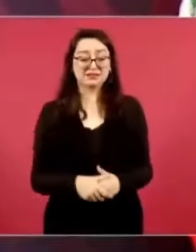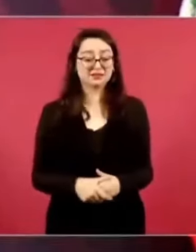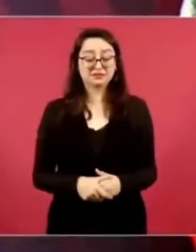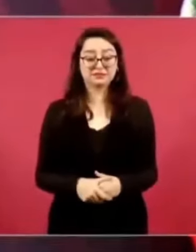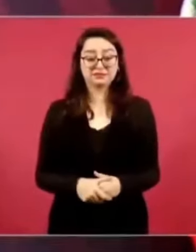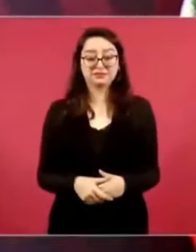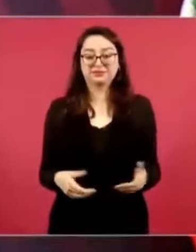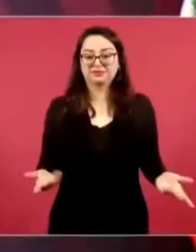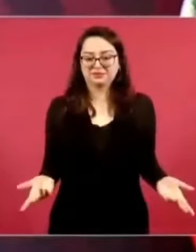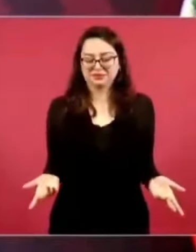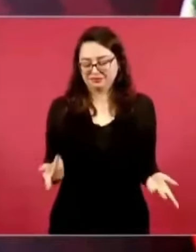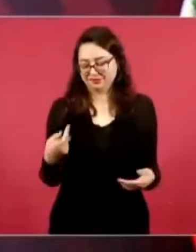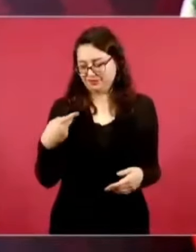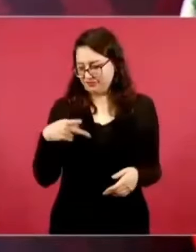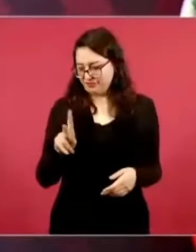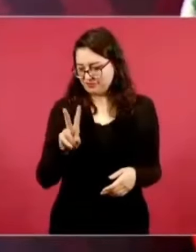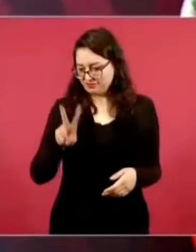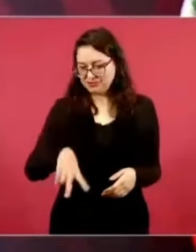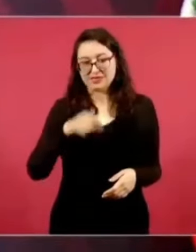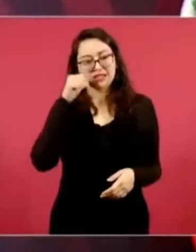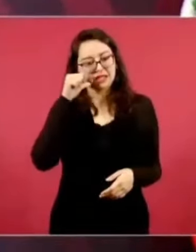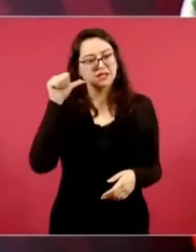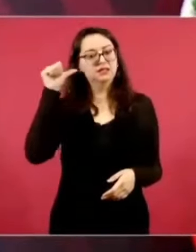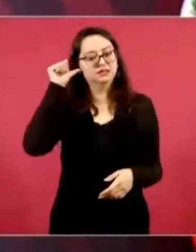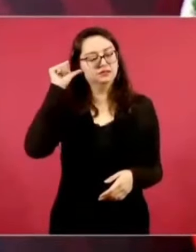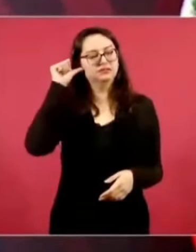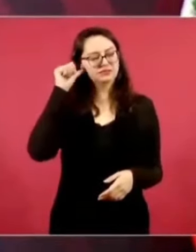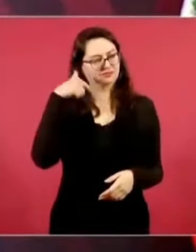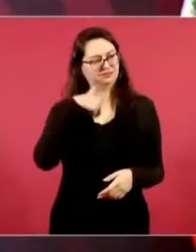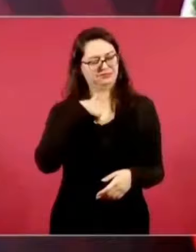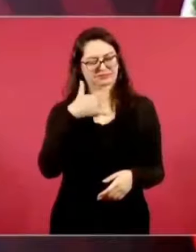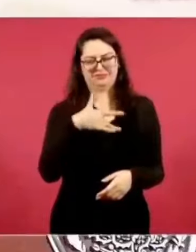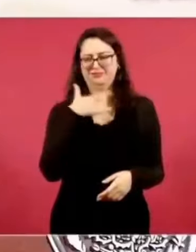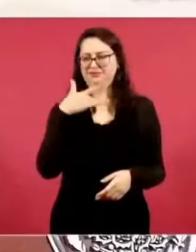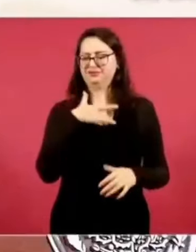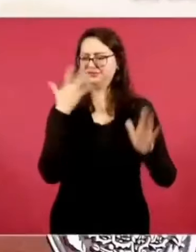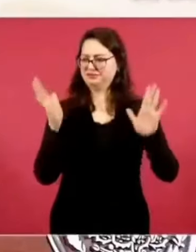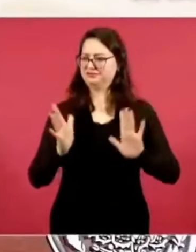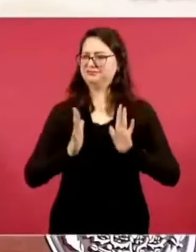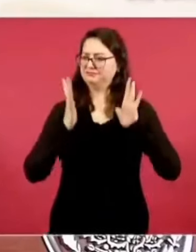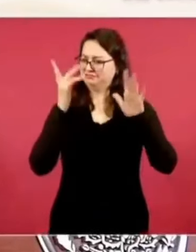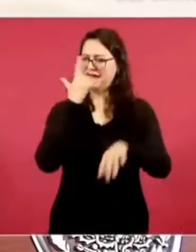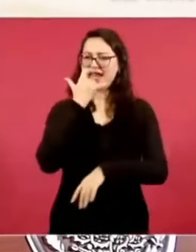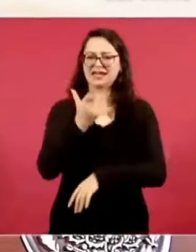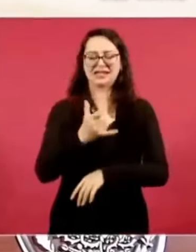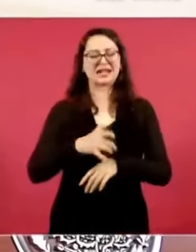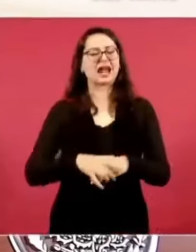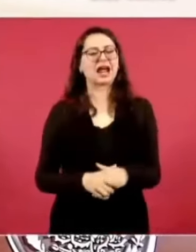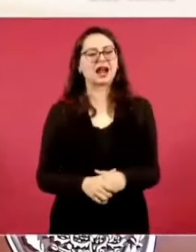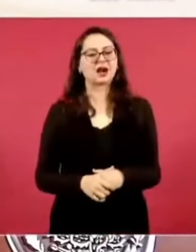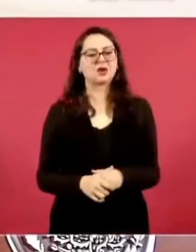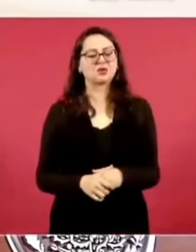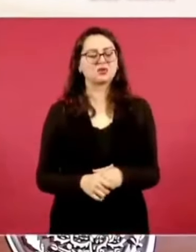a ver si podemos hacer